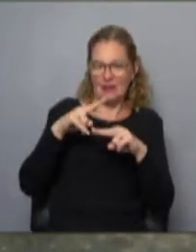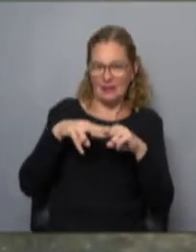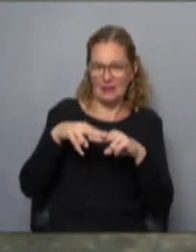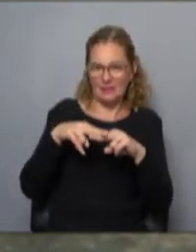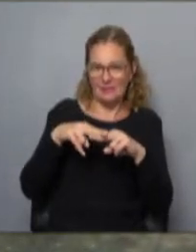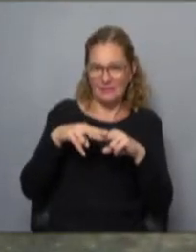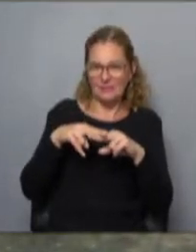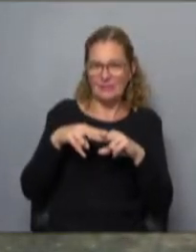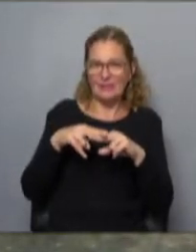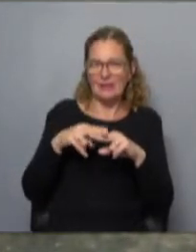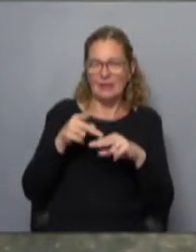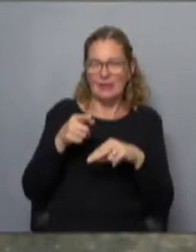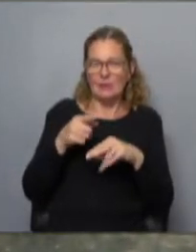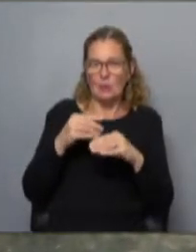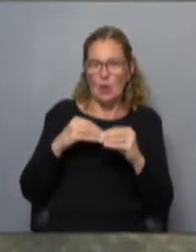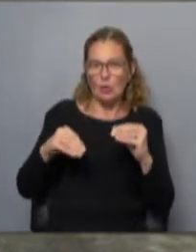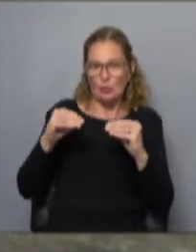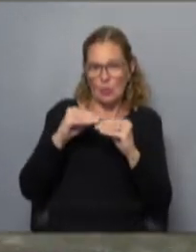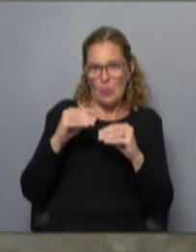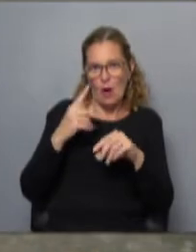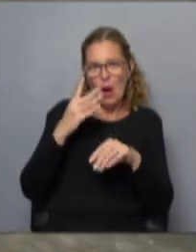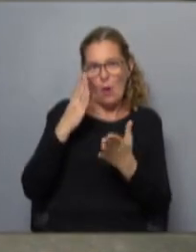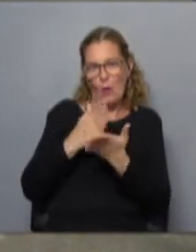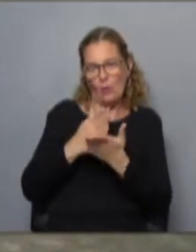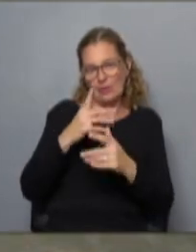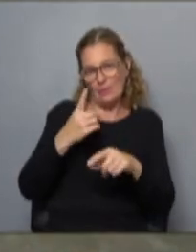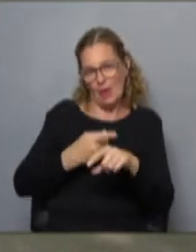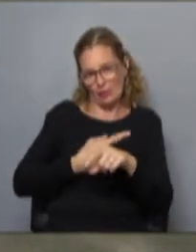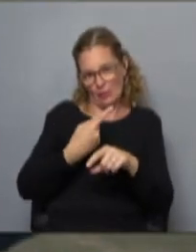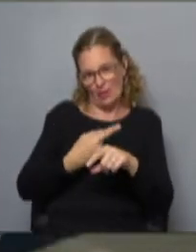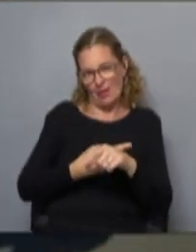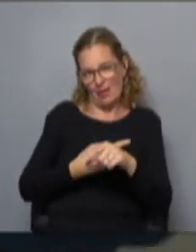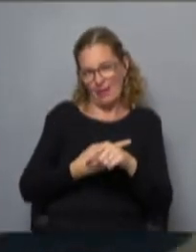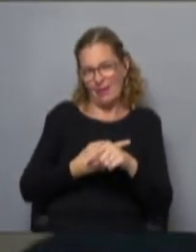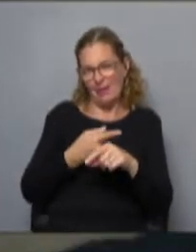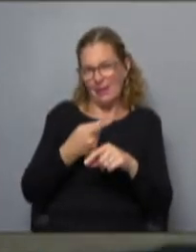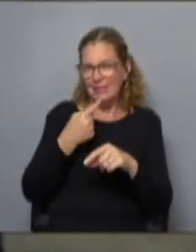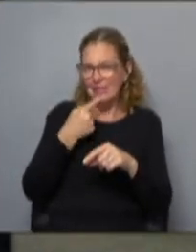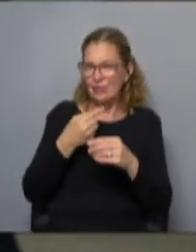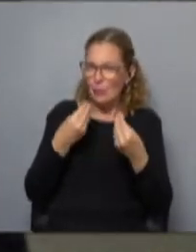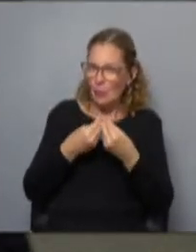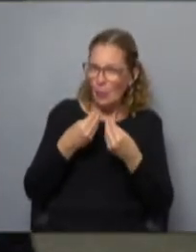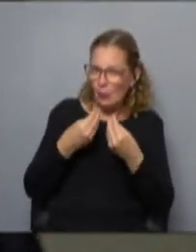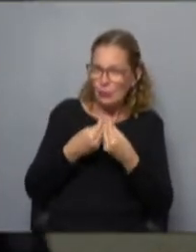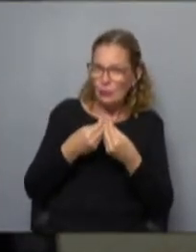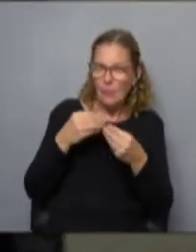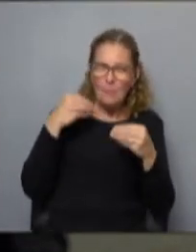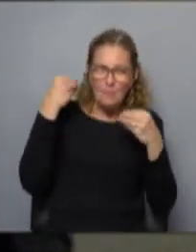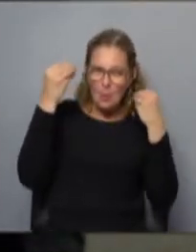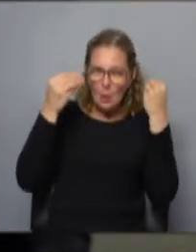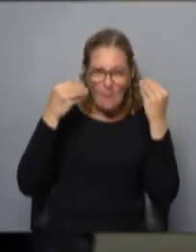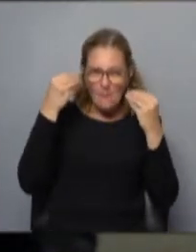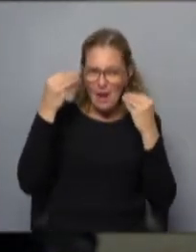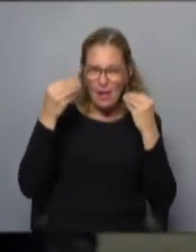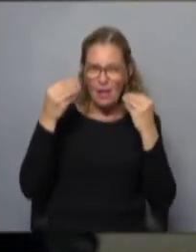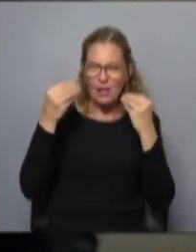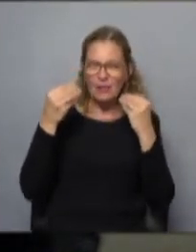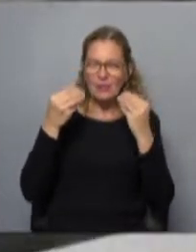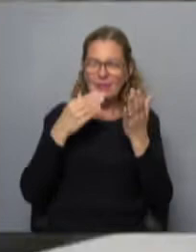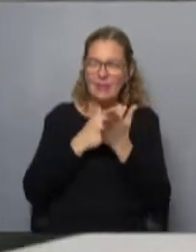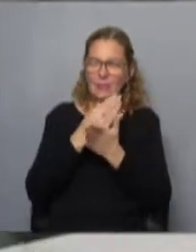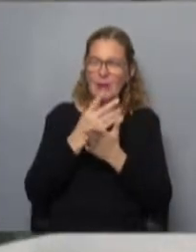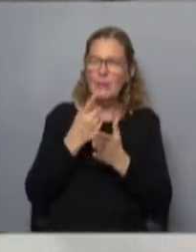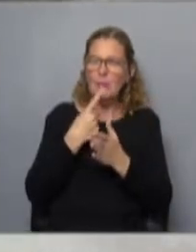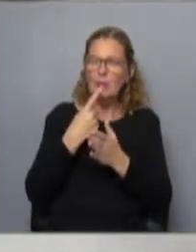más y alguna más seguramente sumó en las últimas horas, ¿no? Seguramente. Y ha manifestado muchas veces que su preocupación es las